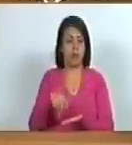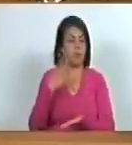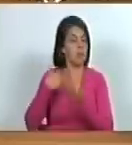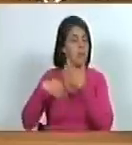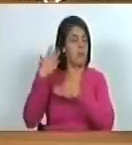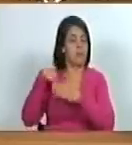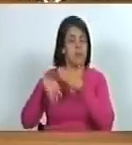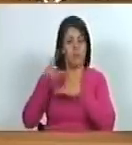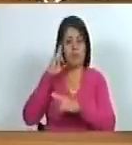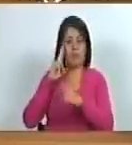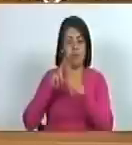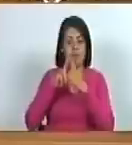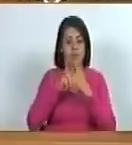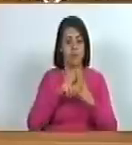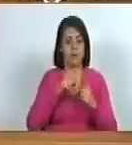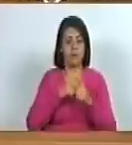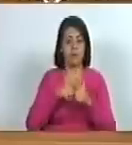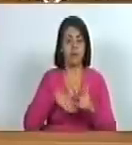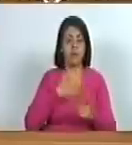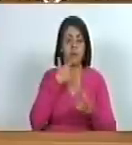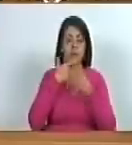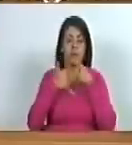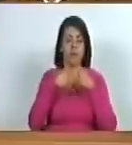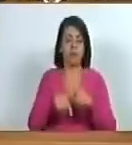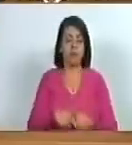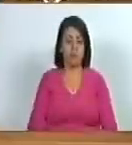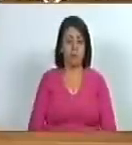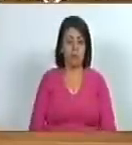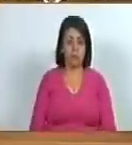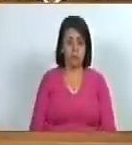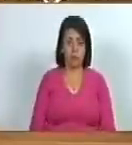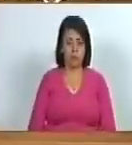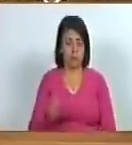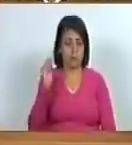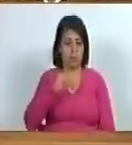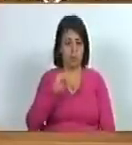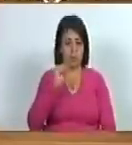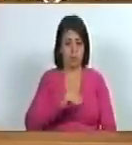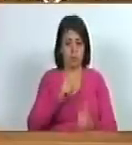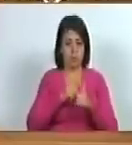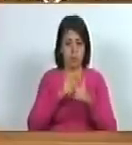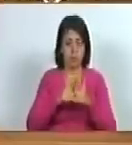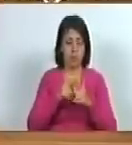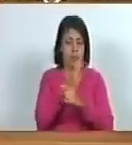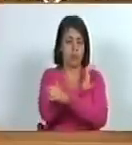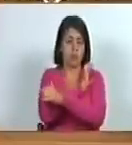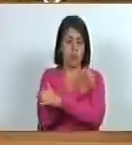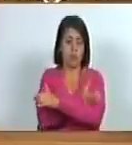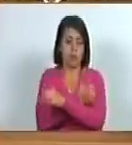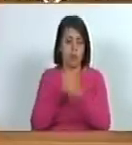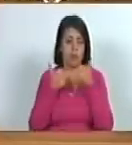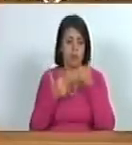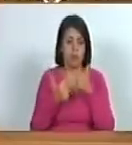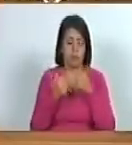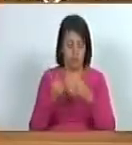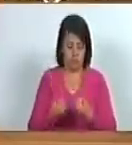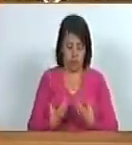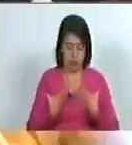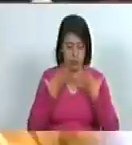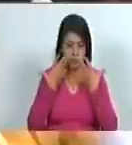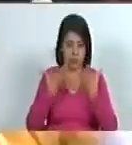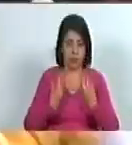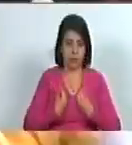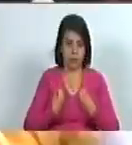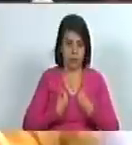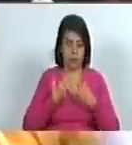altísimo reconocimiento podríamos decir que se inyecta la buena energía la buena vibra el buen